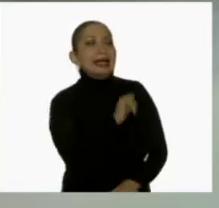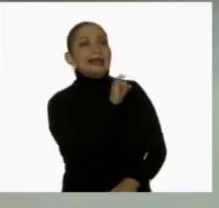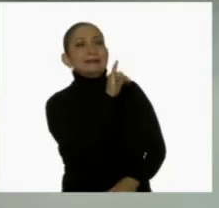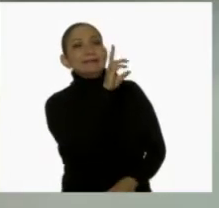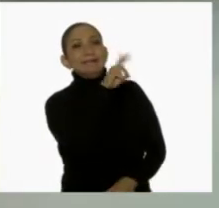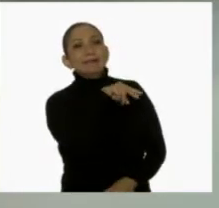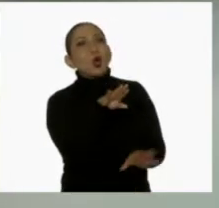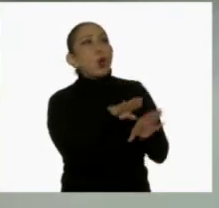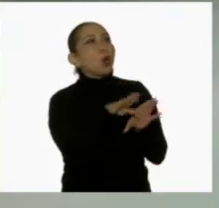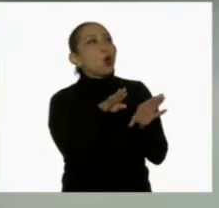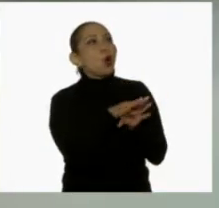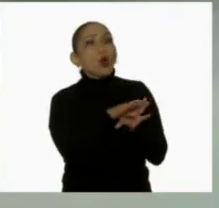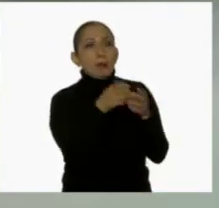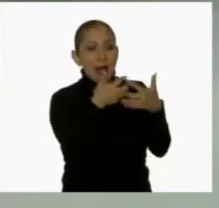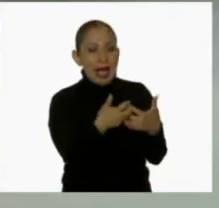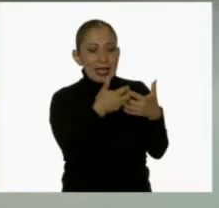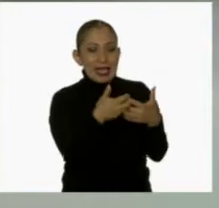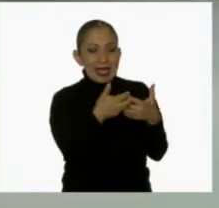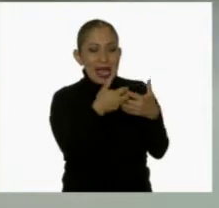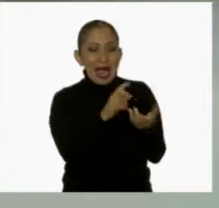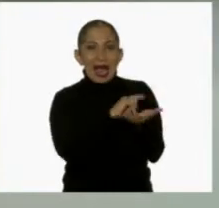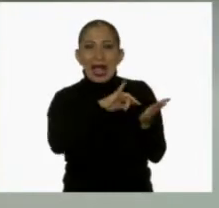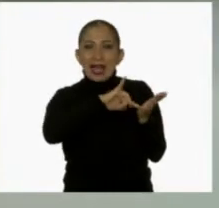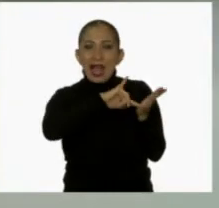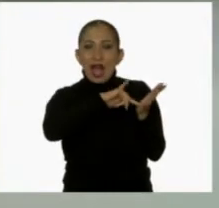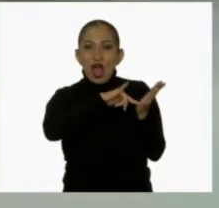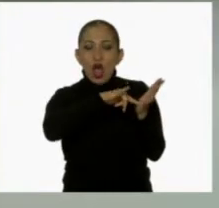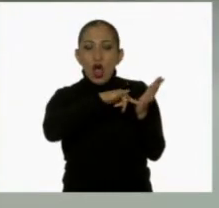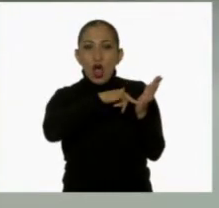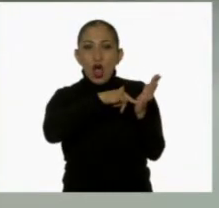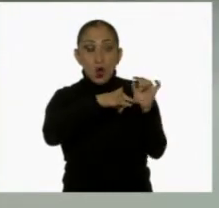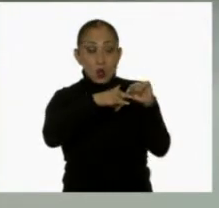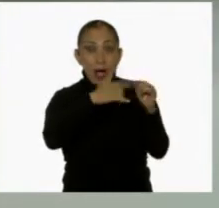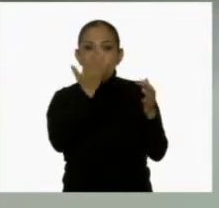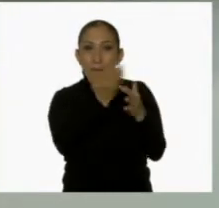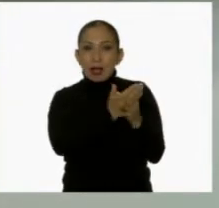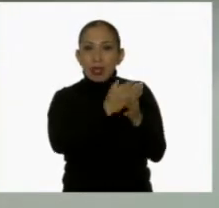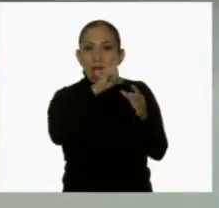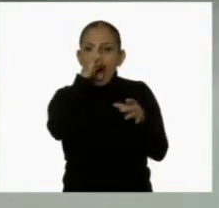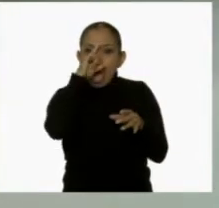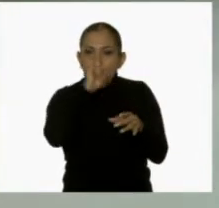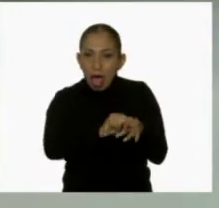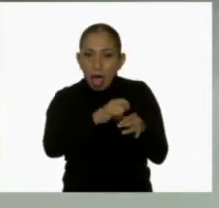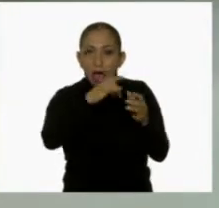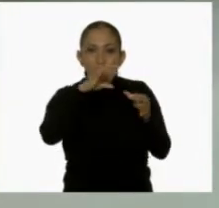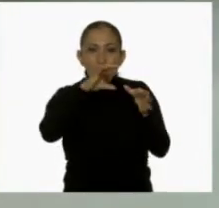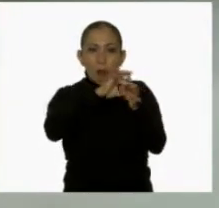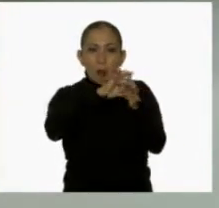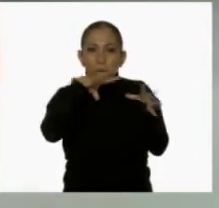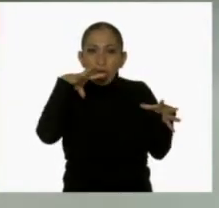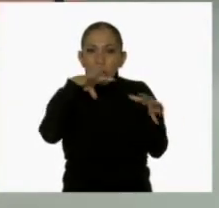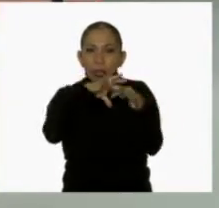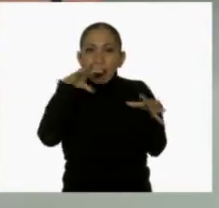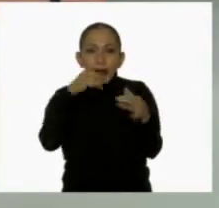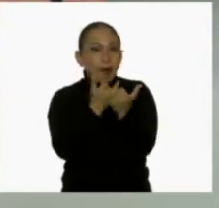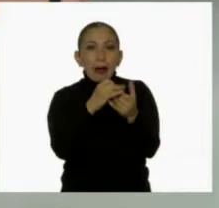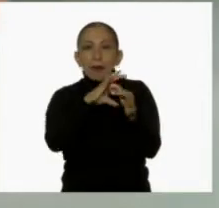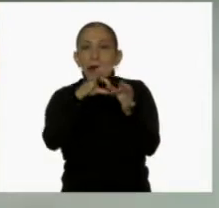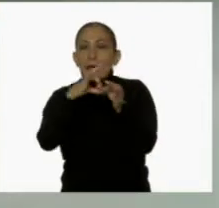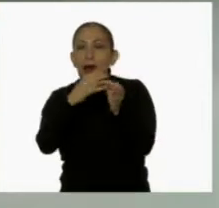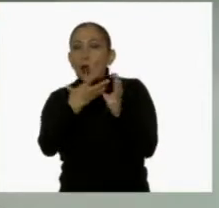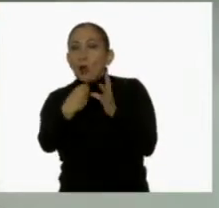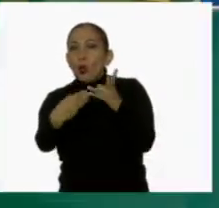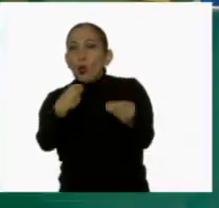sí. Es como una máquina de reloj. Si una parte falla, la otra también fallará.